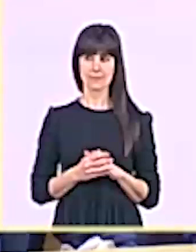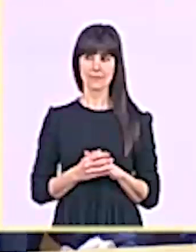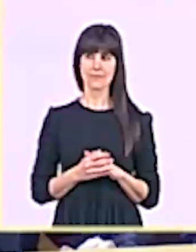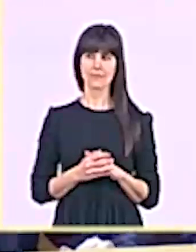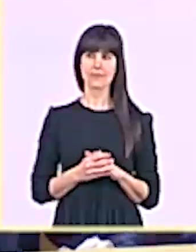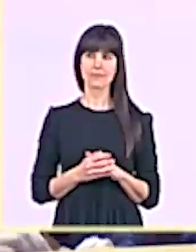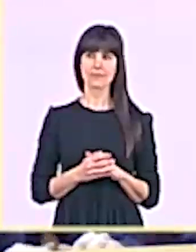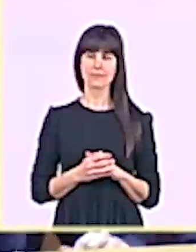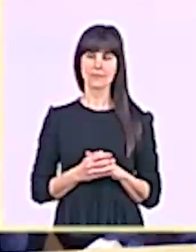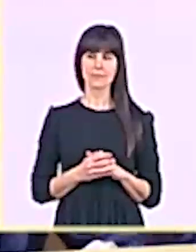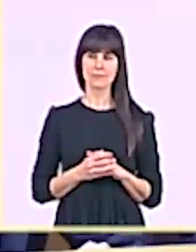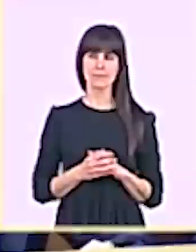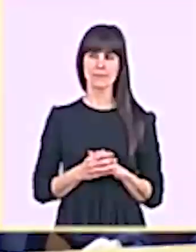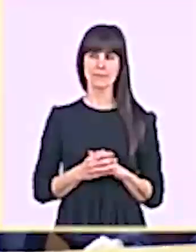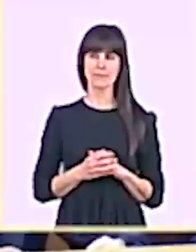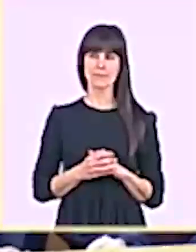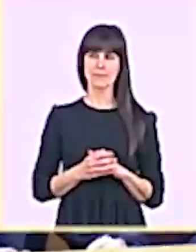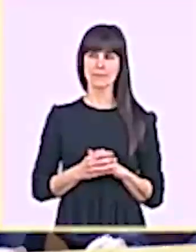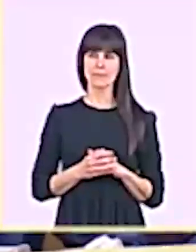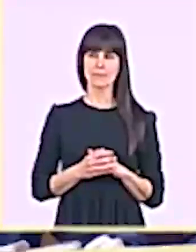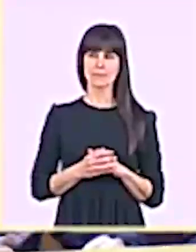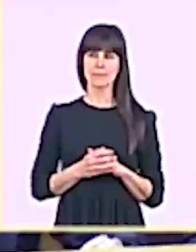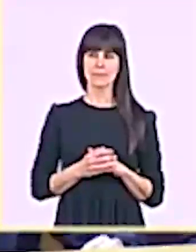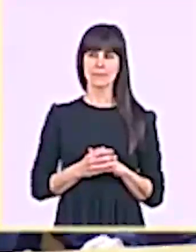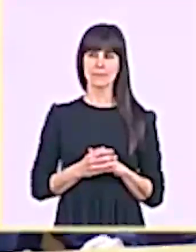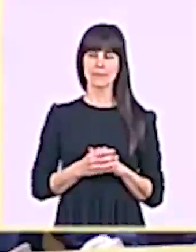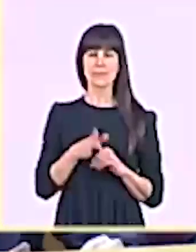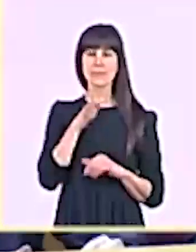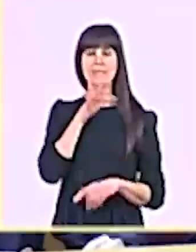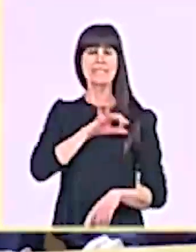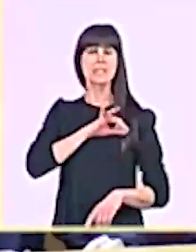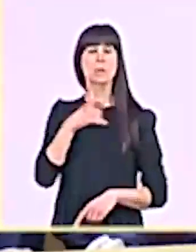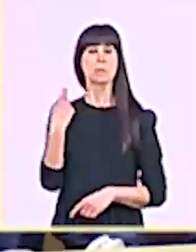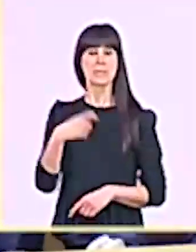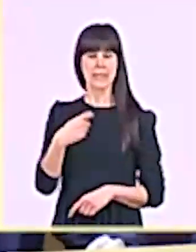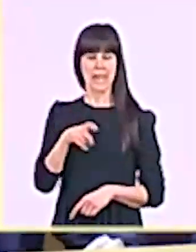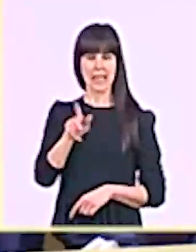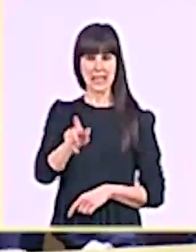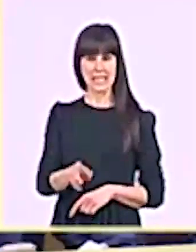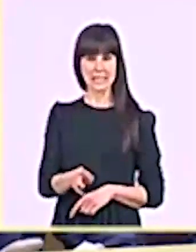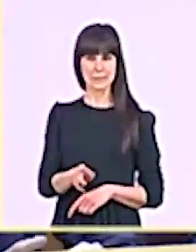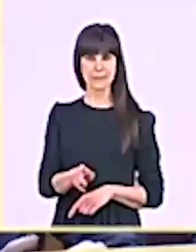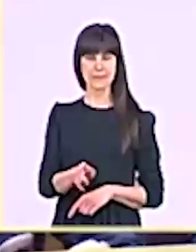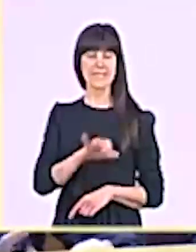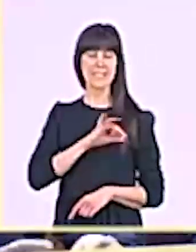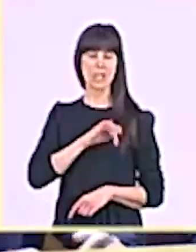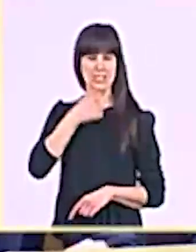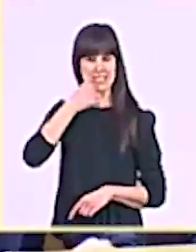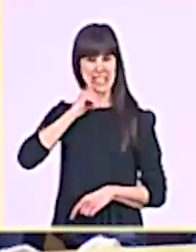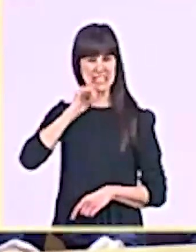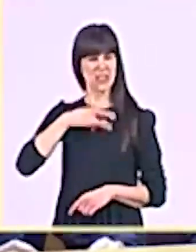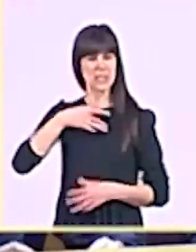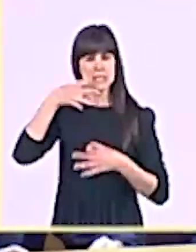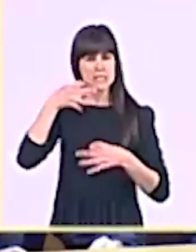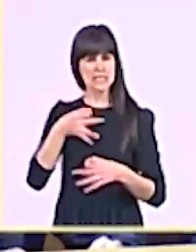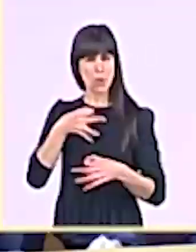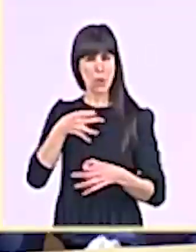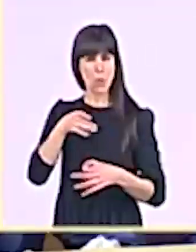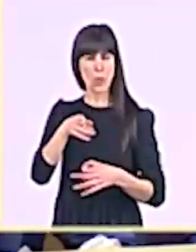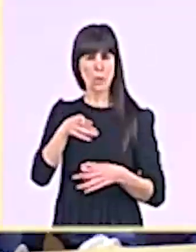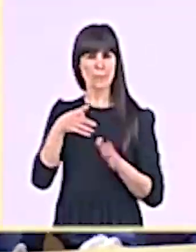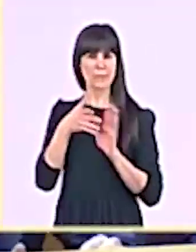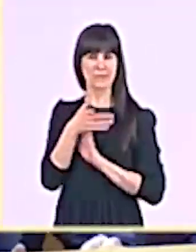Presidente, señor Sánchez, seguro que de sus centenares de asesores le habrán dicho algo que